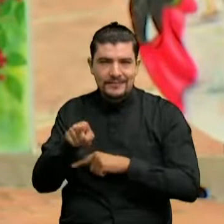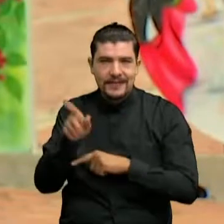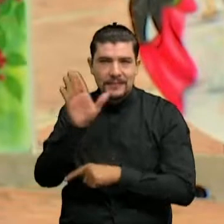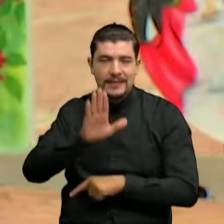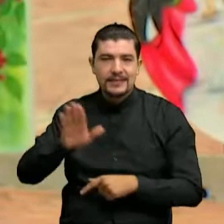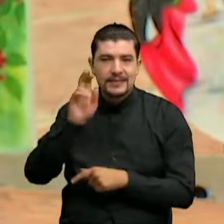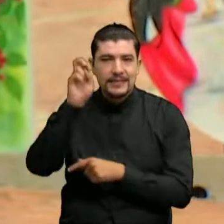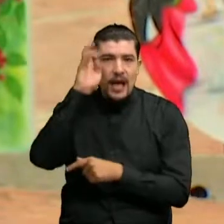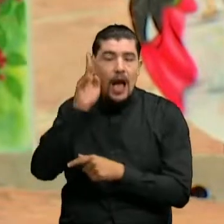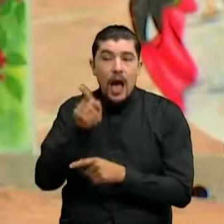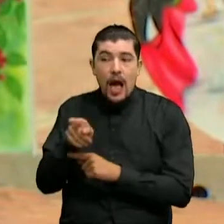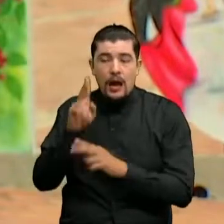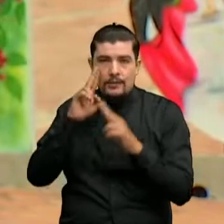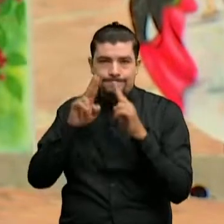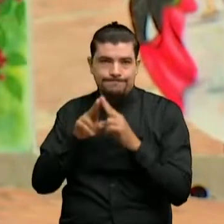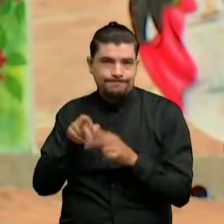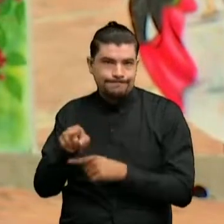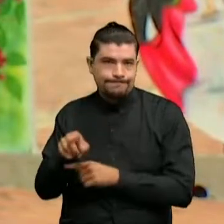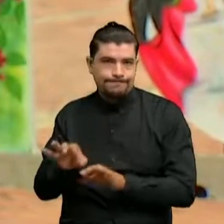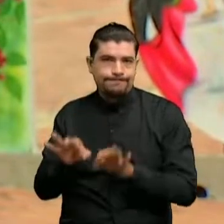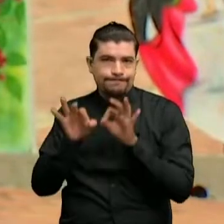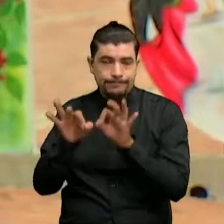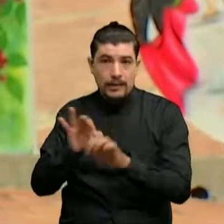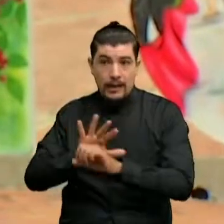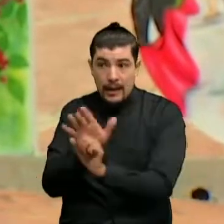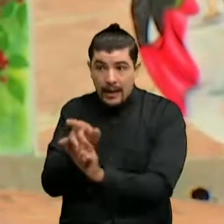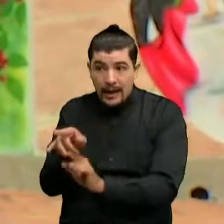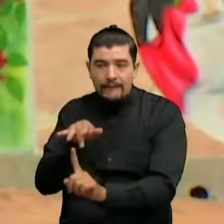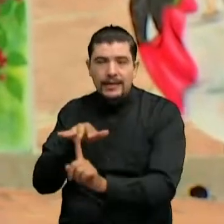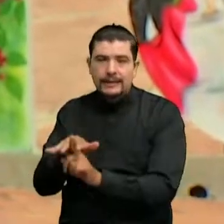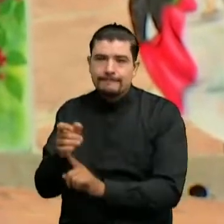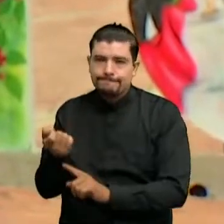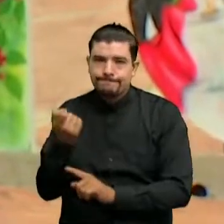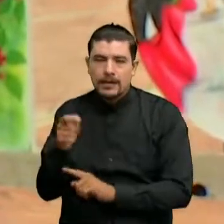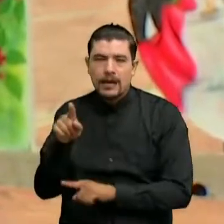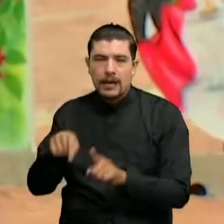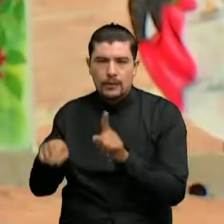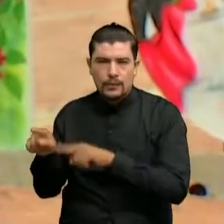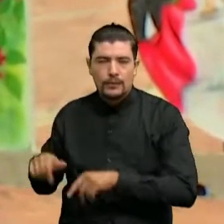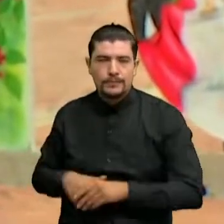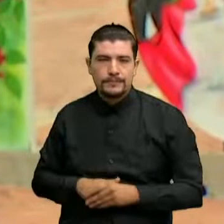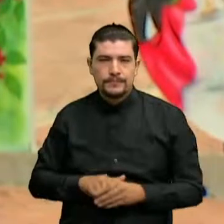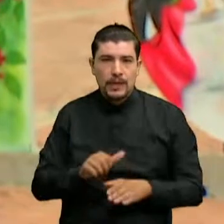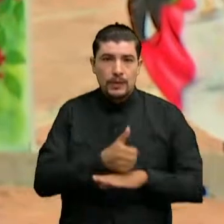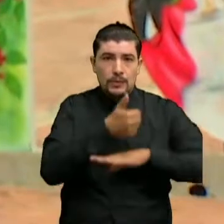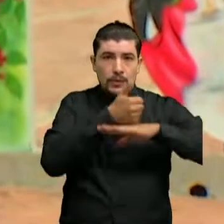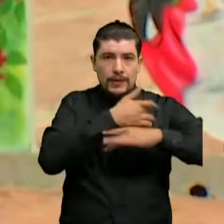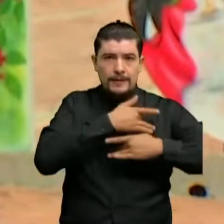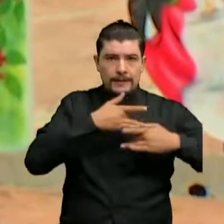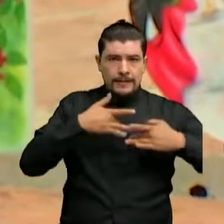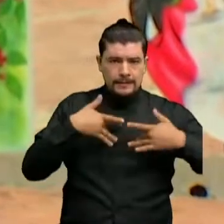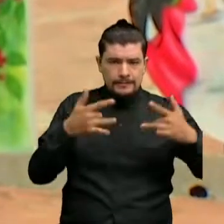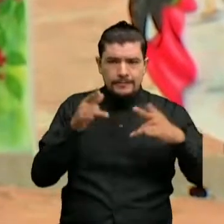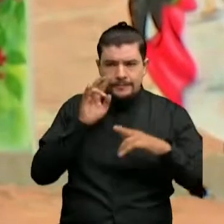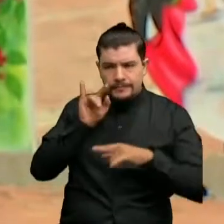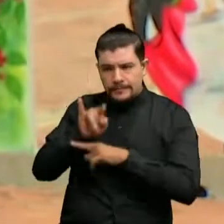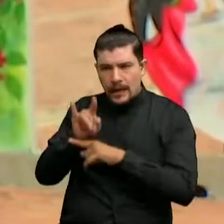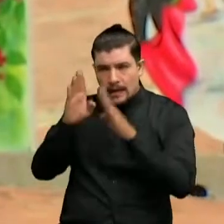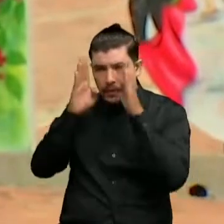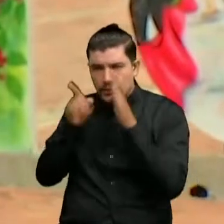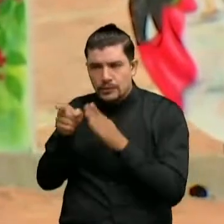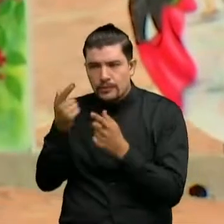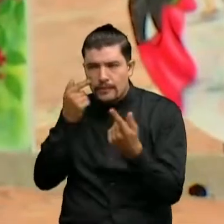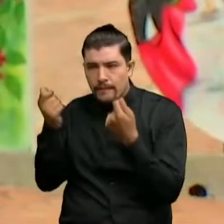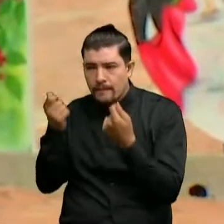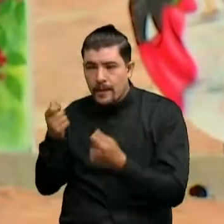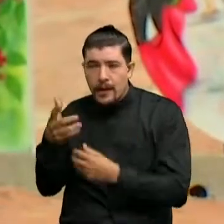norte de Santander pues la pandemia no ha sido ajena las autoridades locales siguen fortaleciendo los controles epidemiológicos y sin lugar a